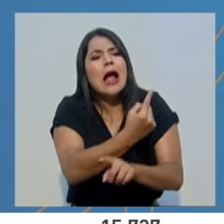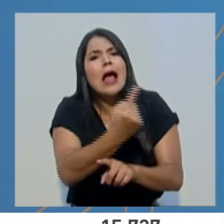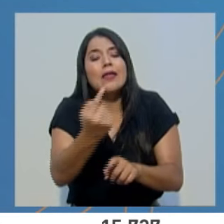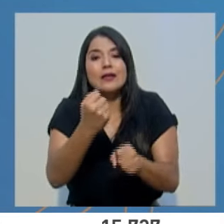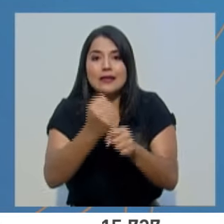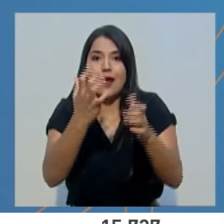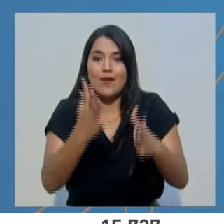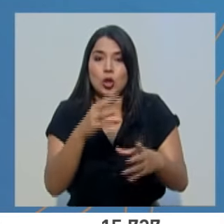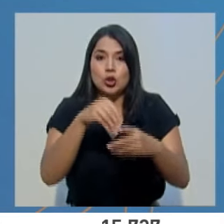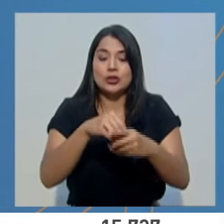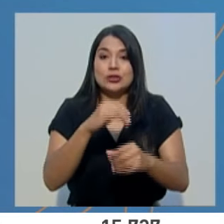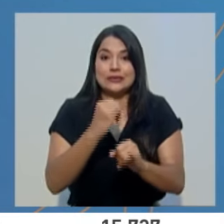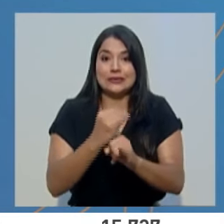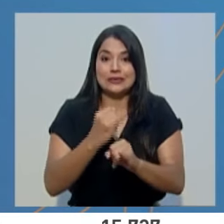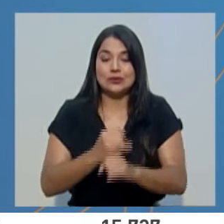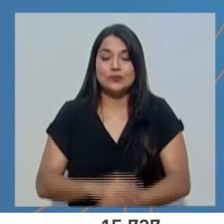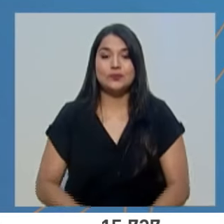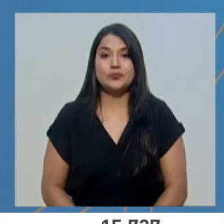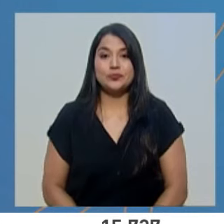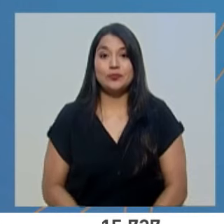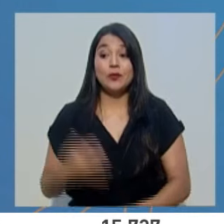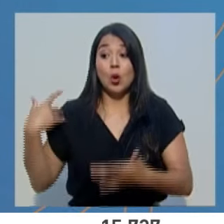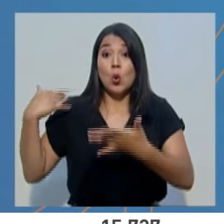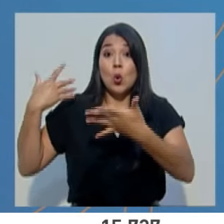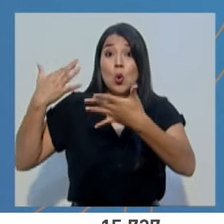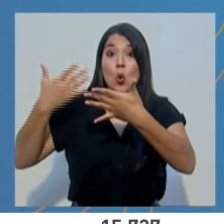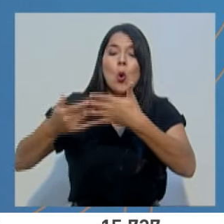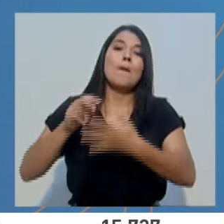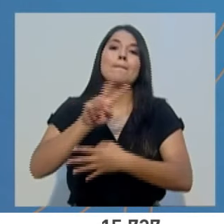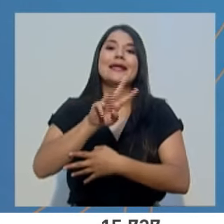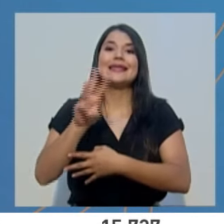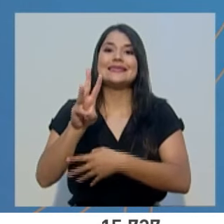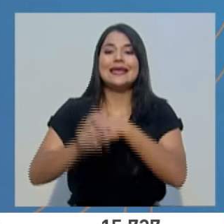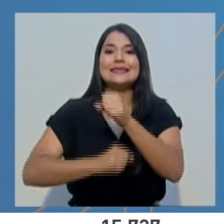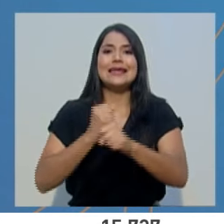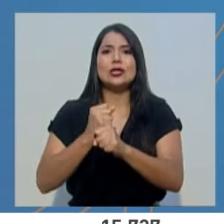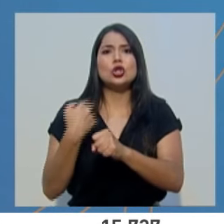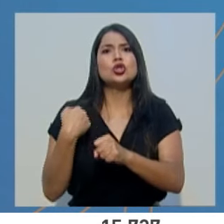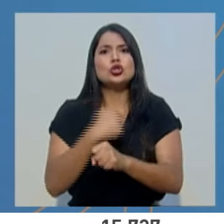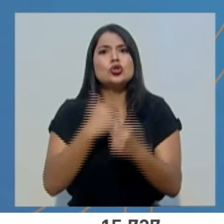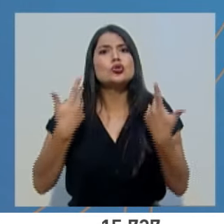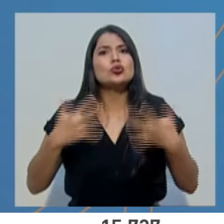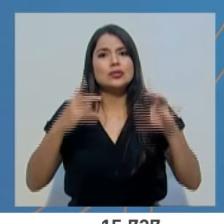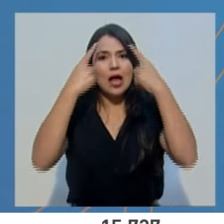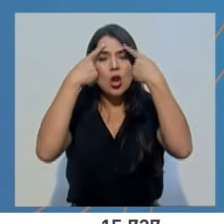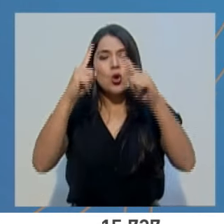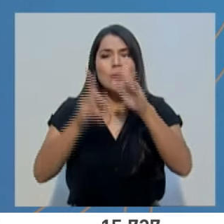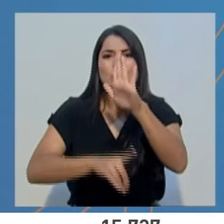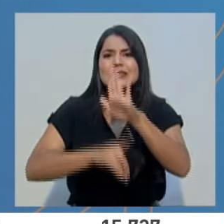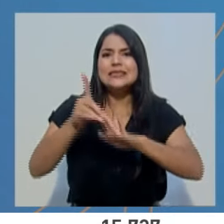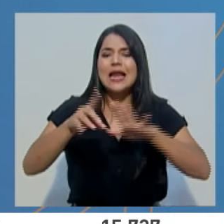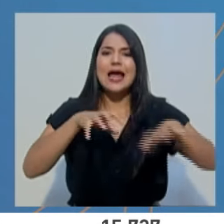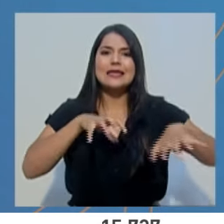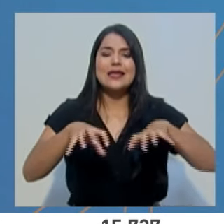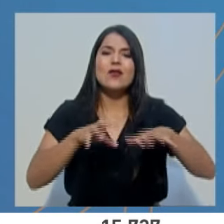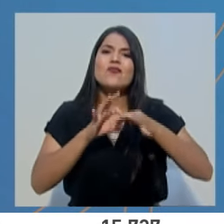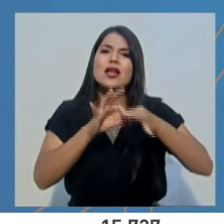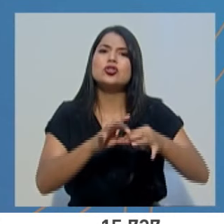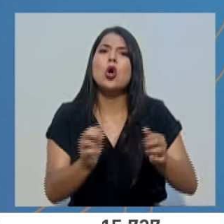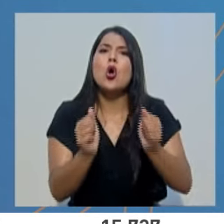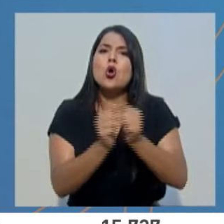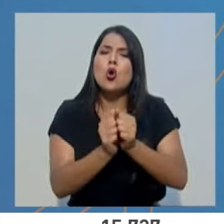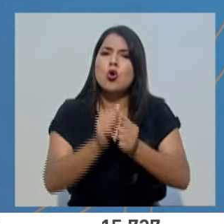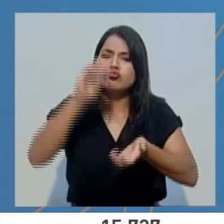nuestros funcionarios. En estos 26 años, hemos desarrollado actividades relacionadas a